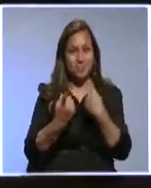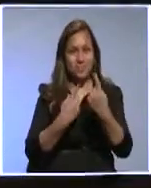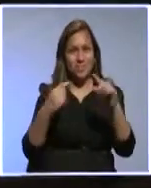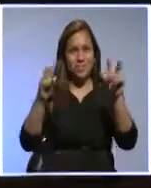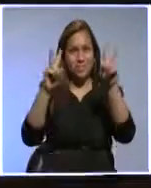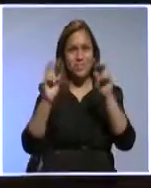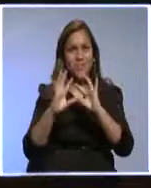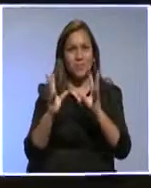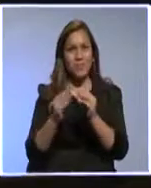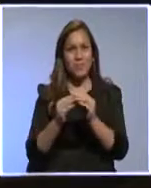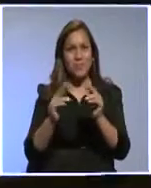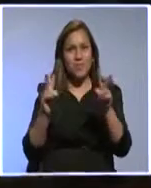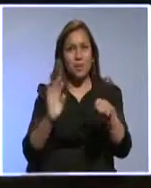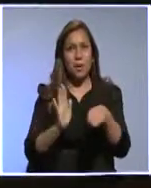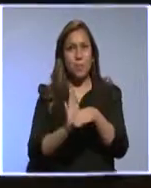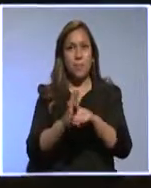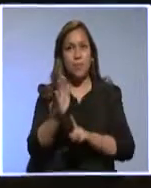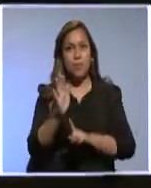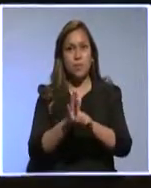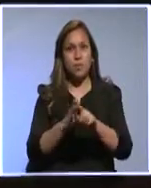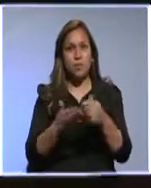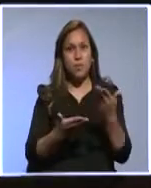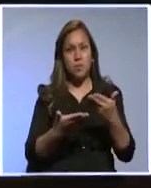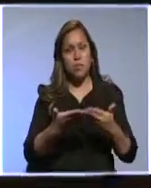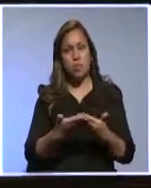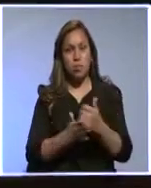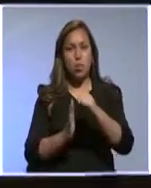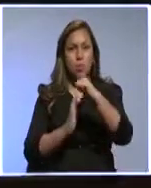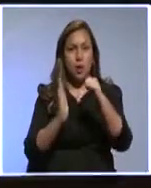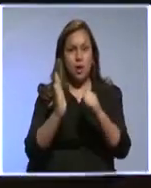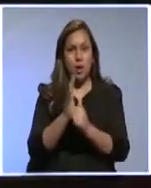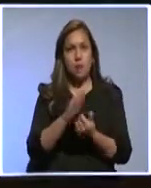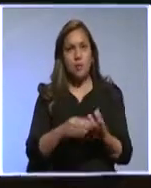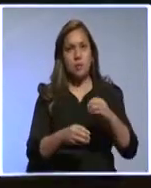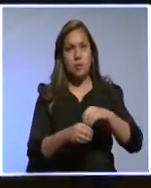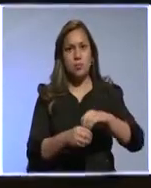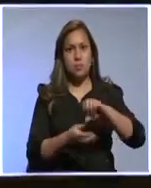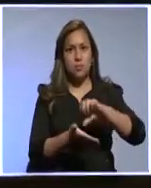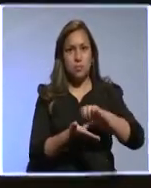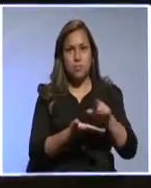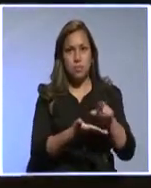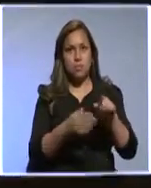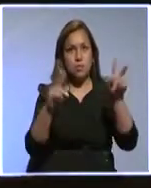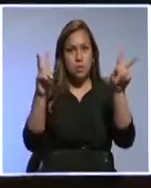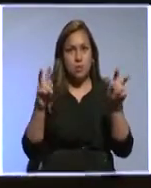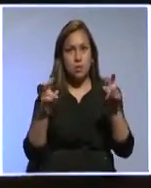acerca del rol de las bancas de desarrollo en la nueva agenda urbana trazada en el marco del hábitat 3.